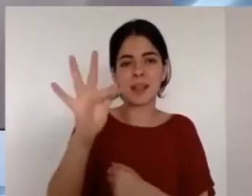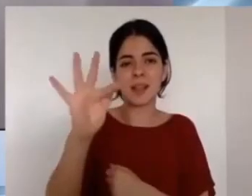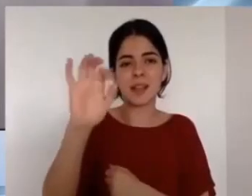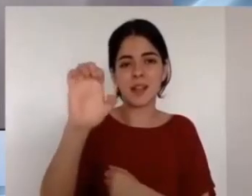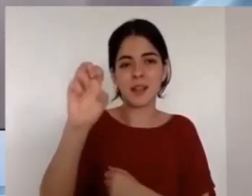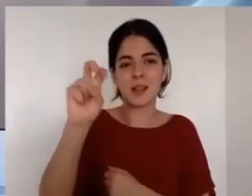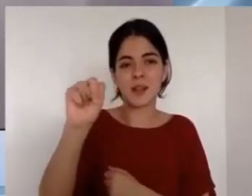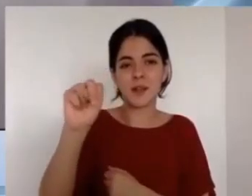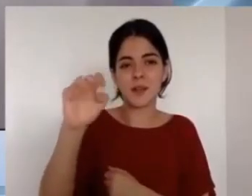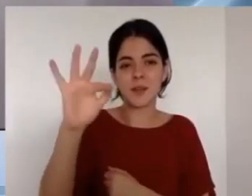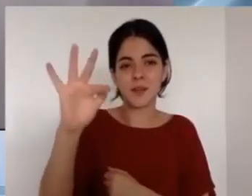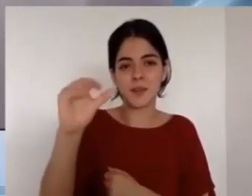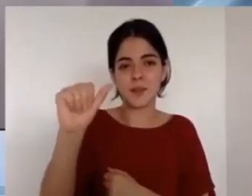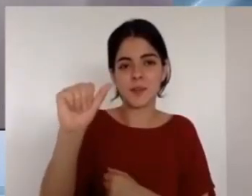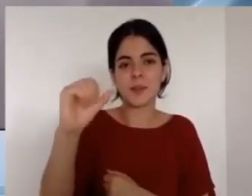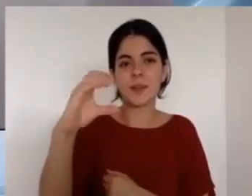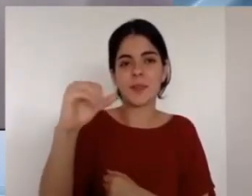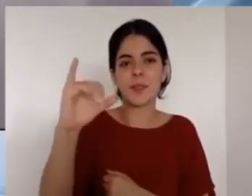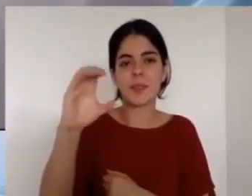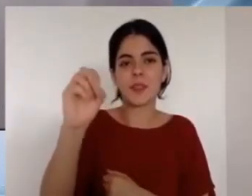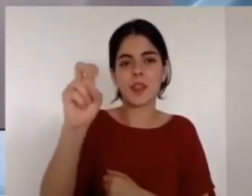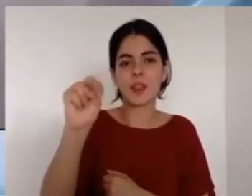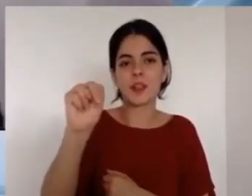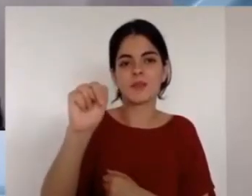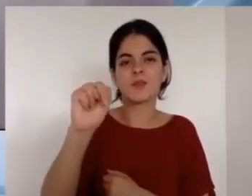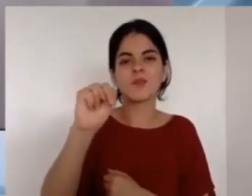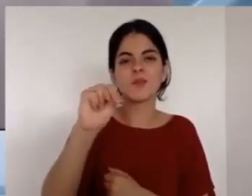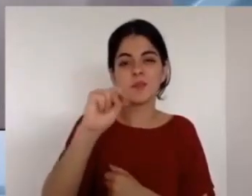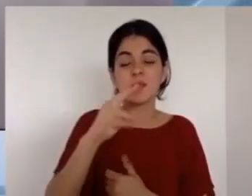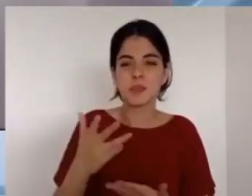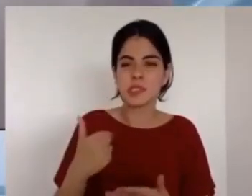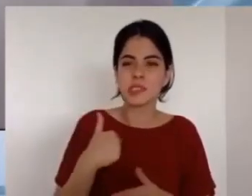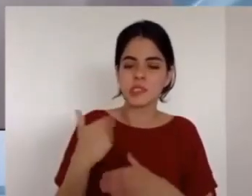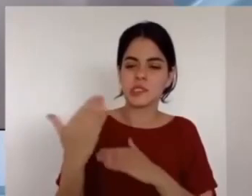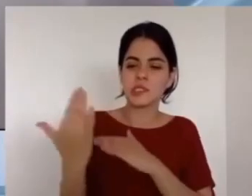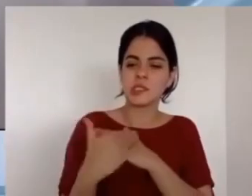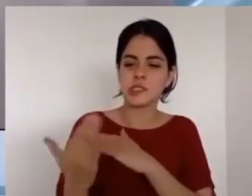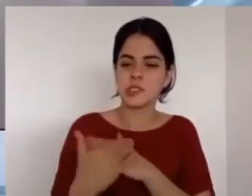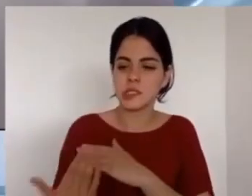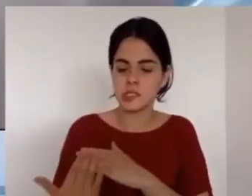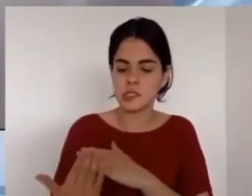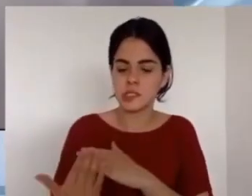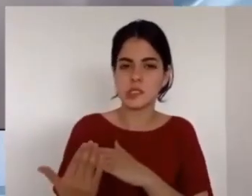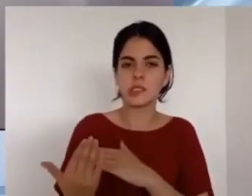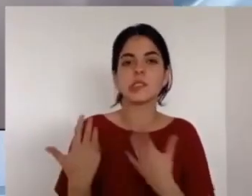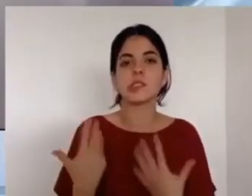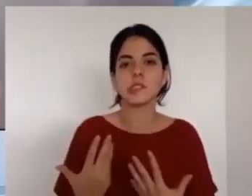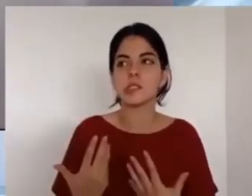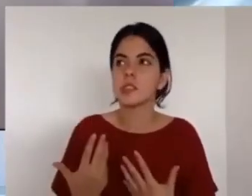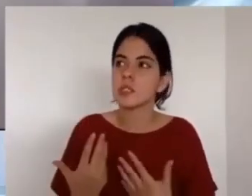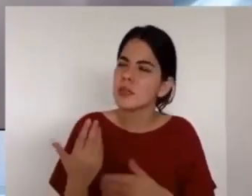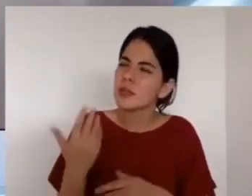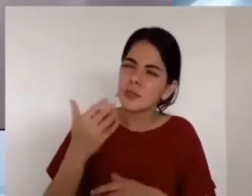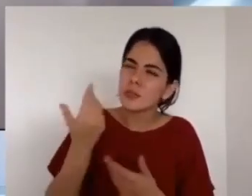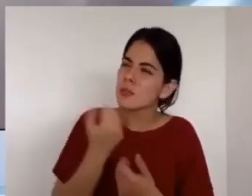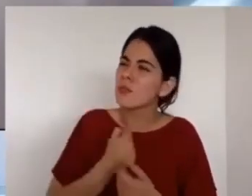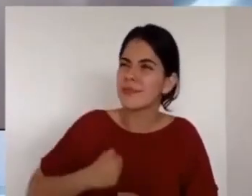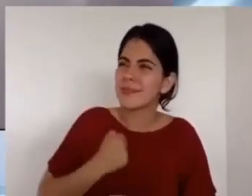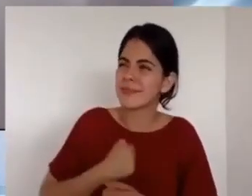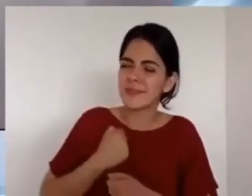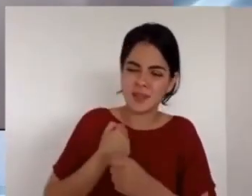hacia el sexo opuesto, o hacia el dinero, o bueno, en fin.